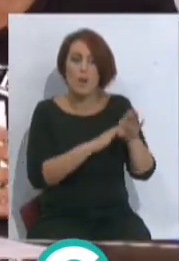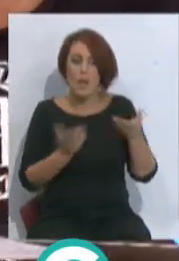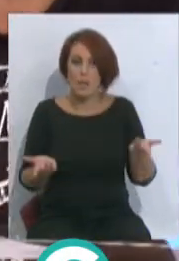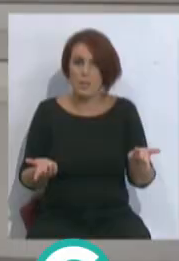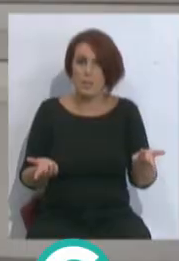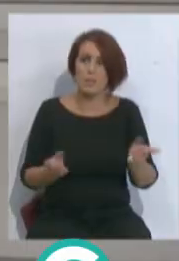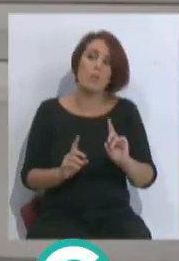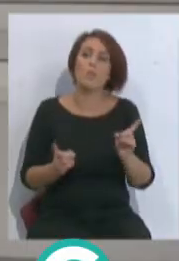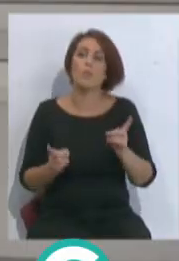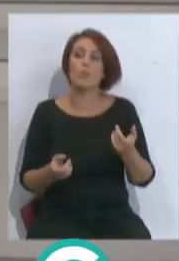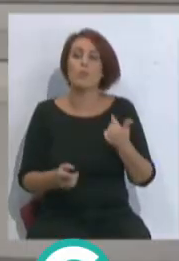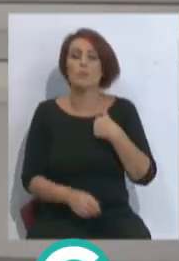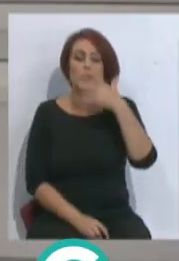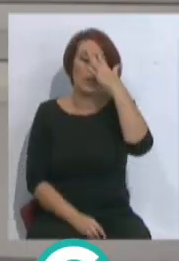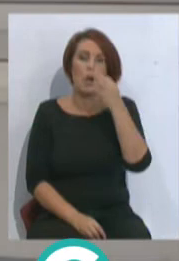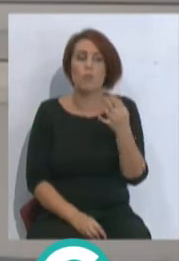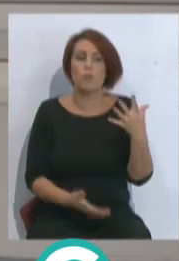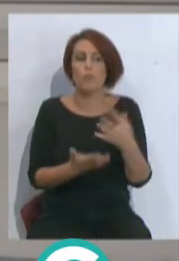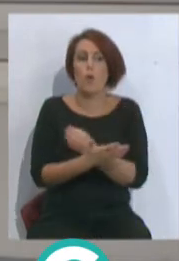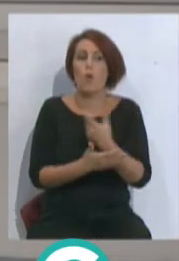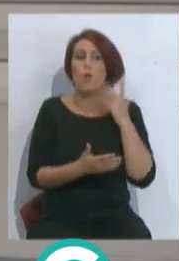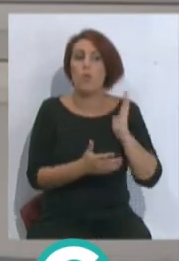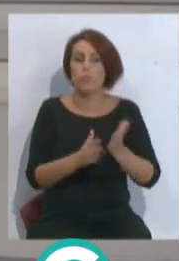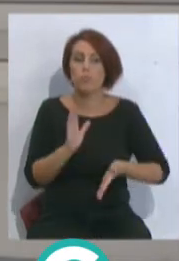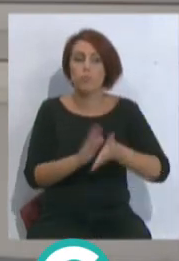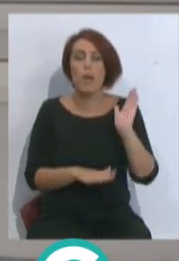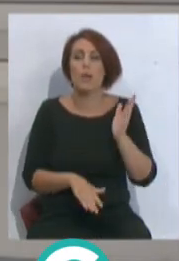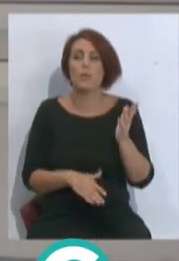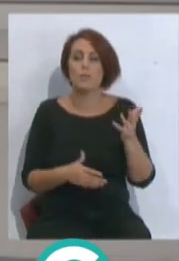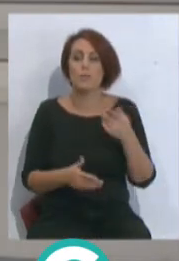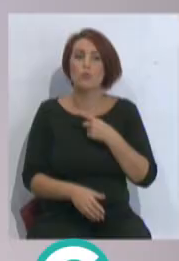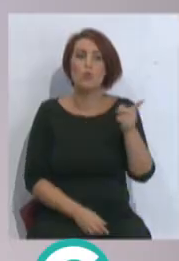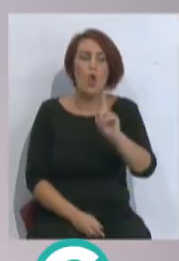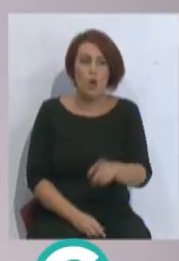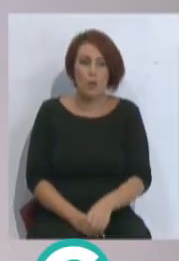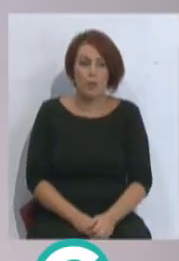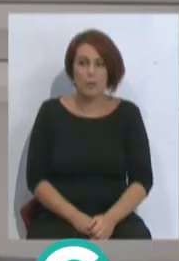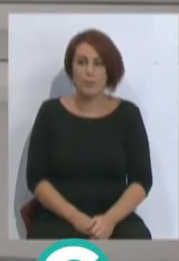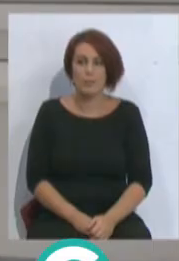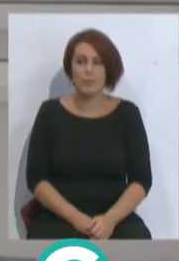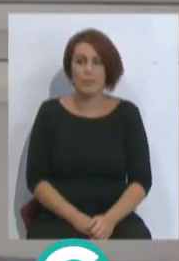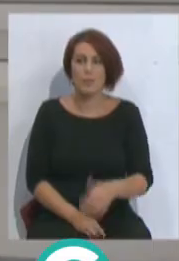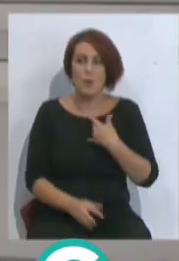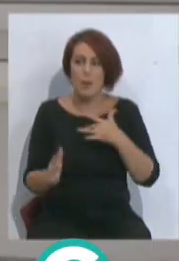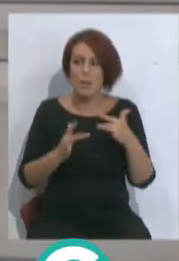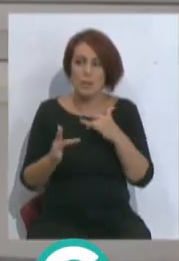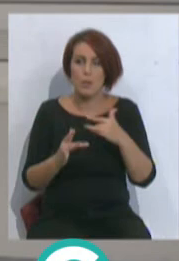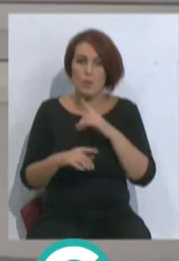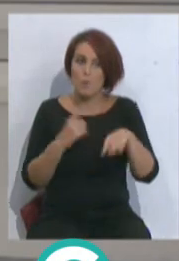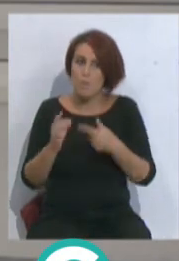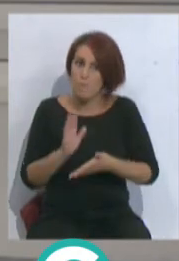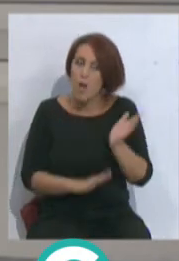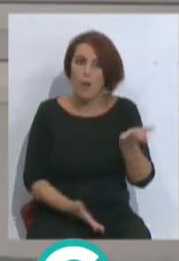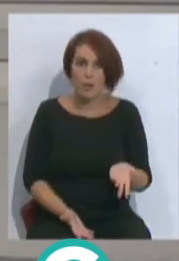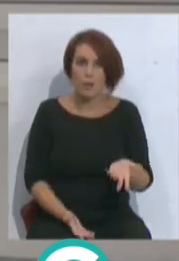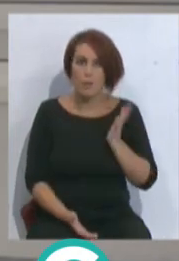Pero aparte de otra cosa, yo creo que todo hemos ido en la discoteca, todo hemos estado... Tú no hubo. Yo después de los partidos, sí iba. ¿Sí?